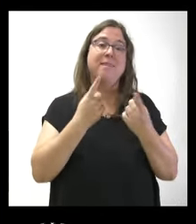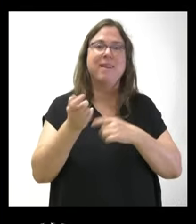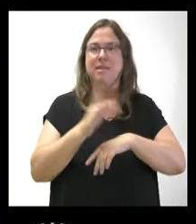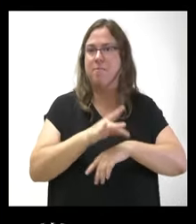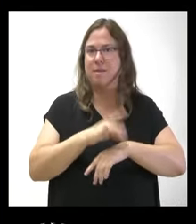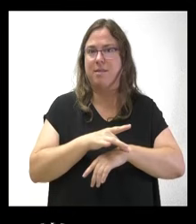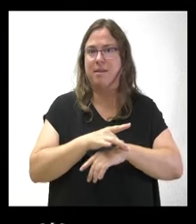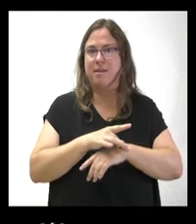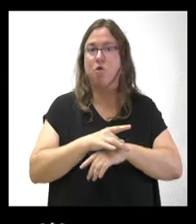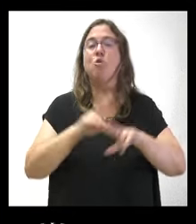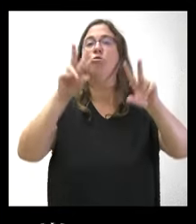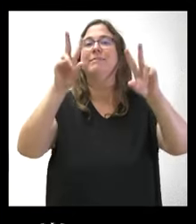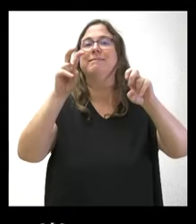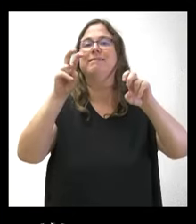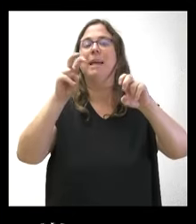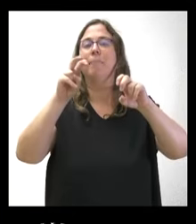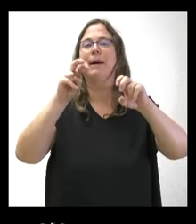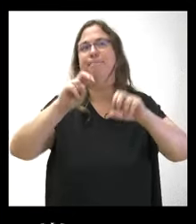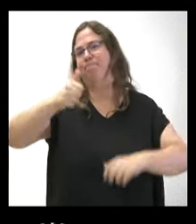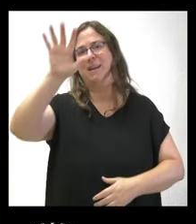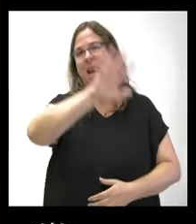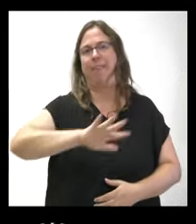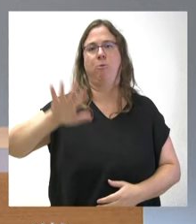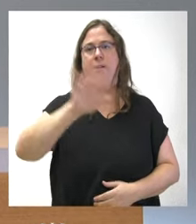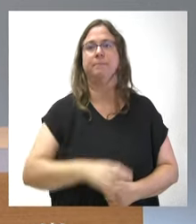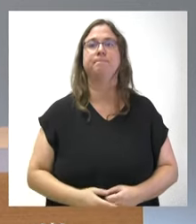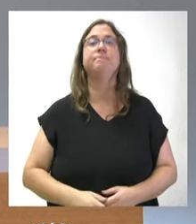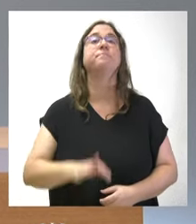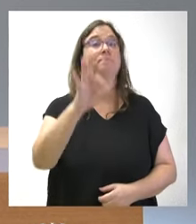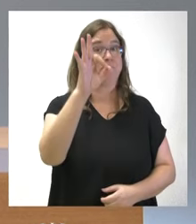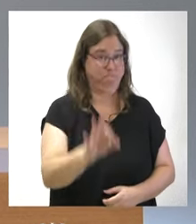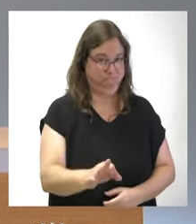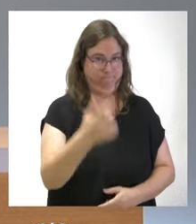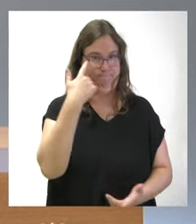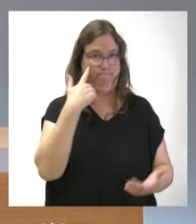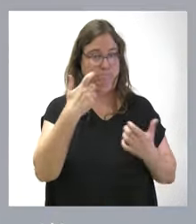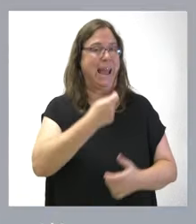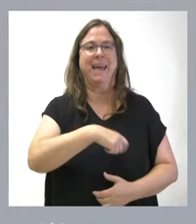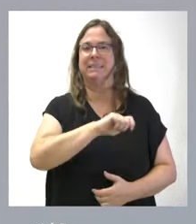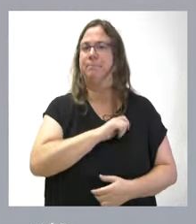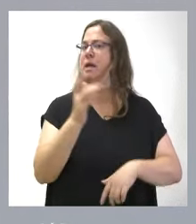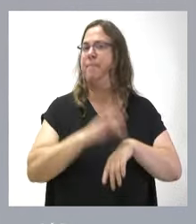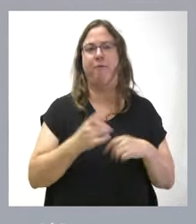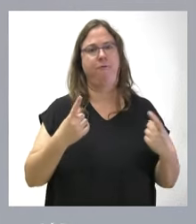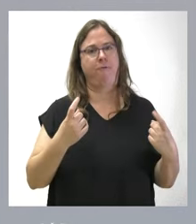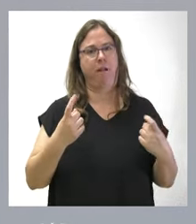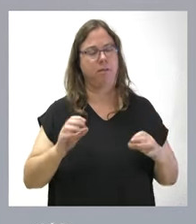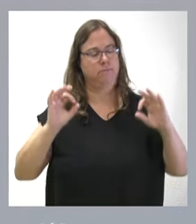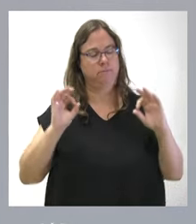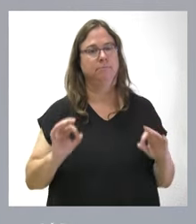tiene que ver con una cuestión de ámbito nacional. Gracias. Efectivamente, hay una falta de médicos en España, fundamentalmente en la